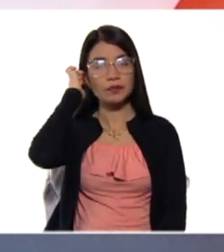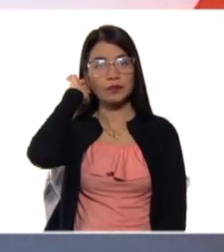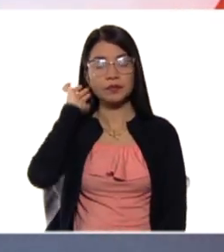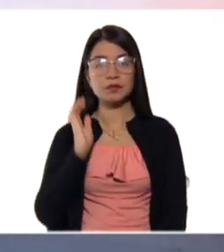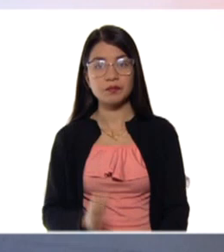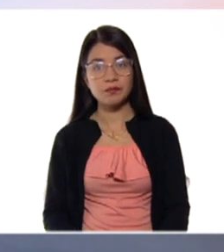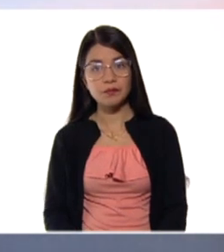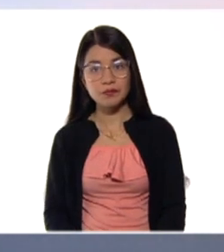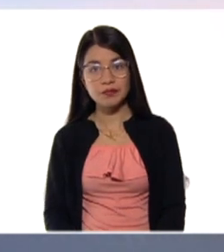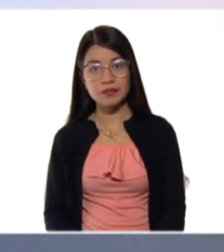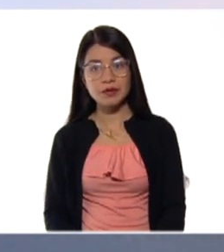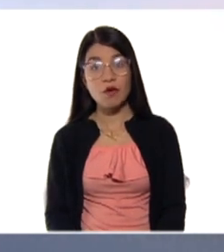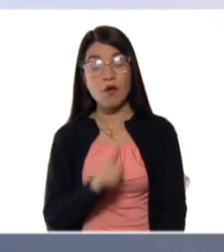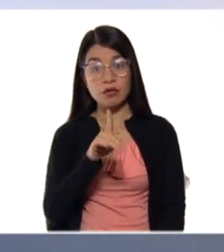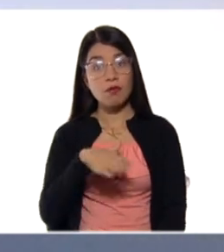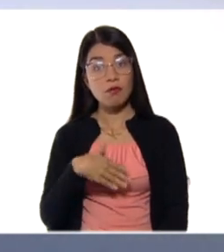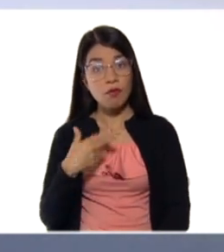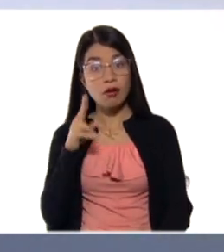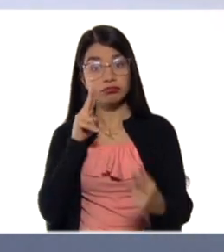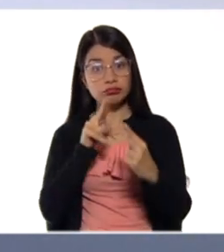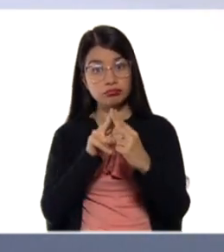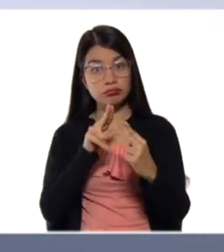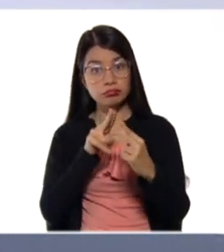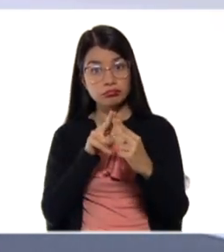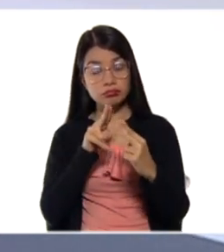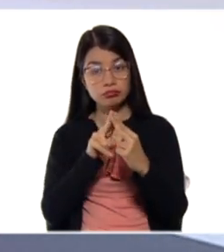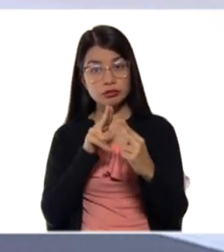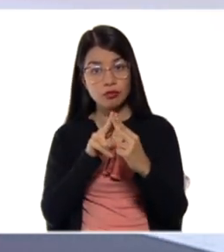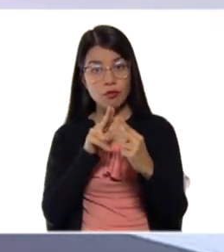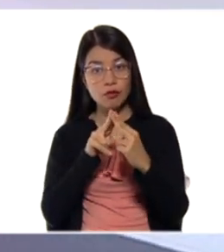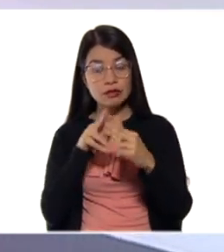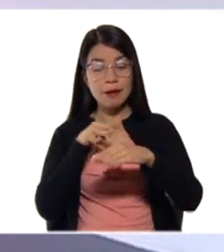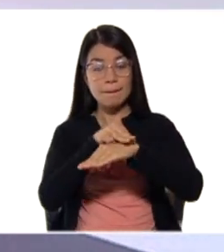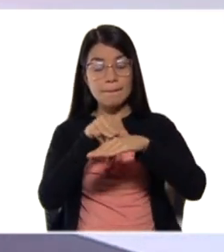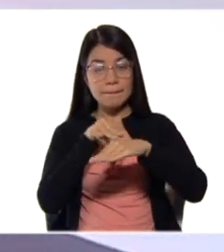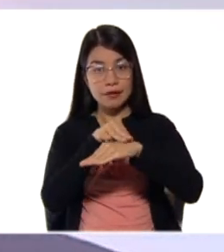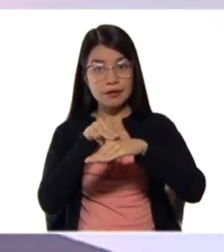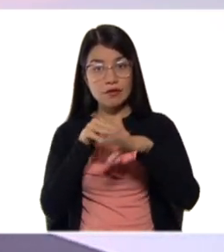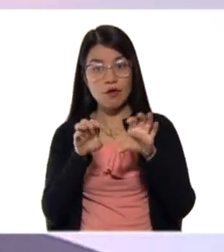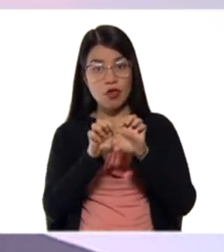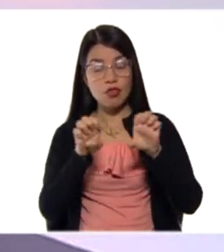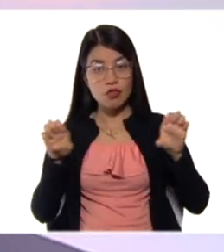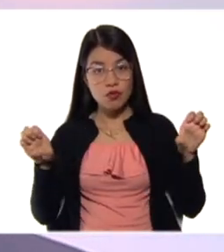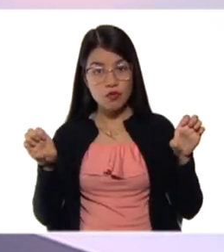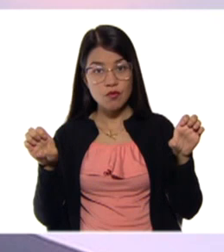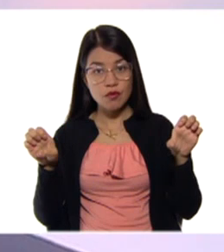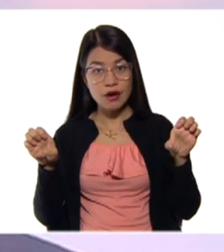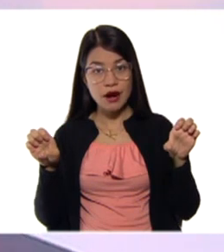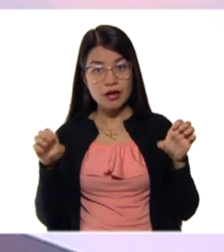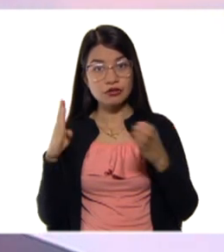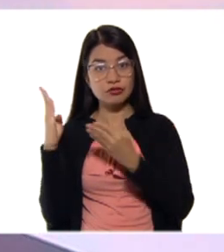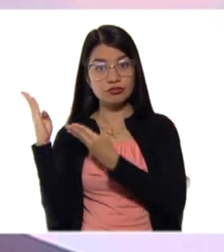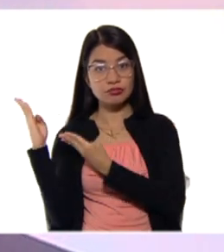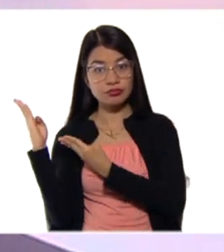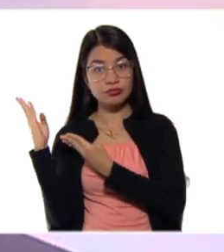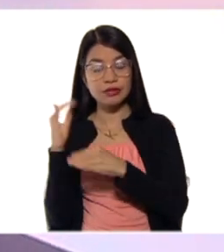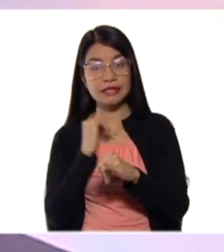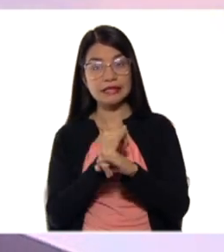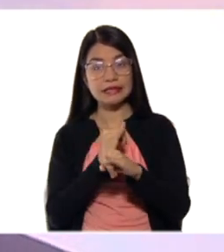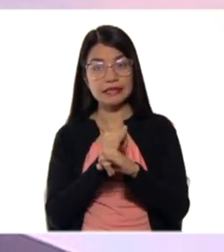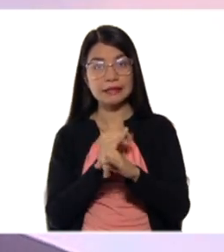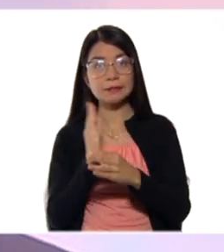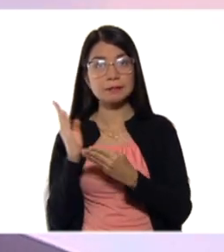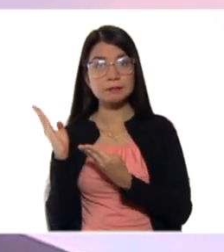Por eso, podrán conocer la página web oficial del Ministerio del Poder Popular para la Educación con el enlace me